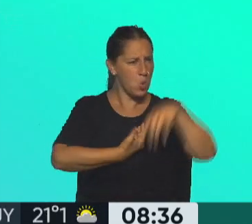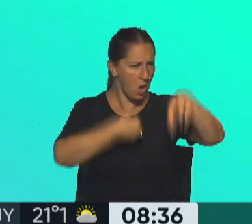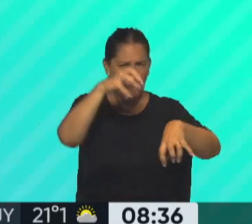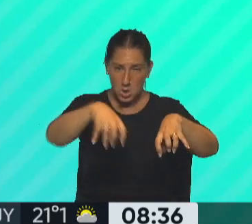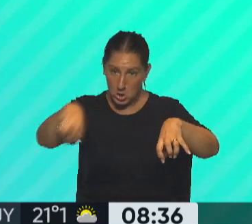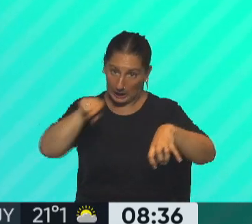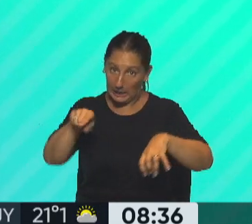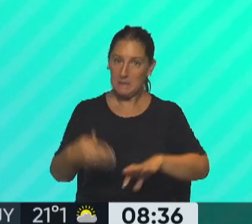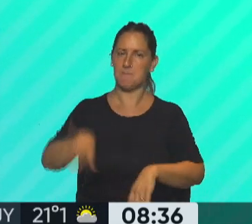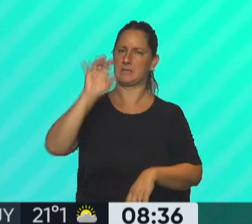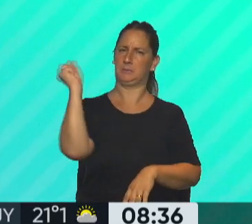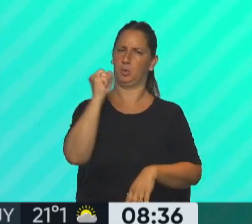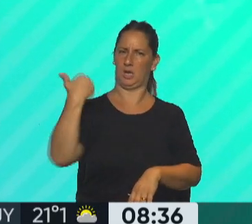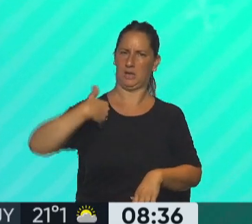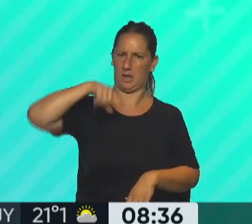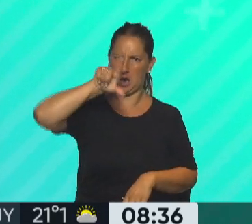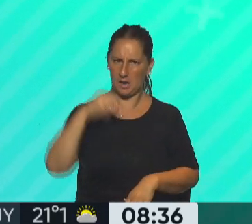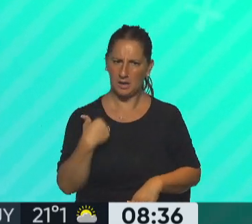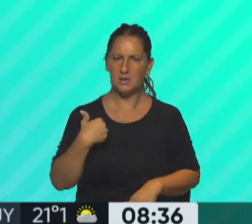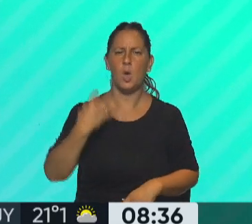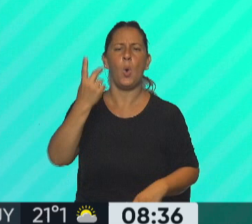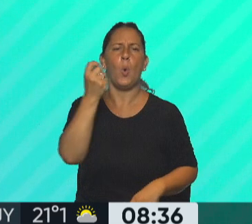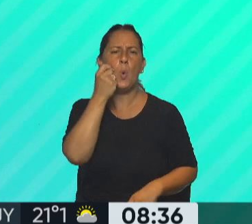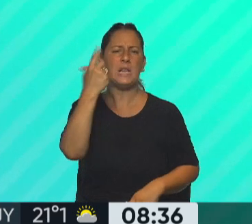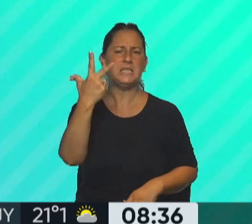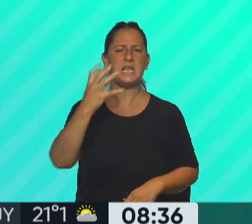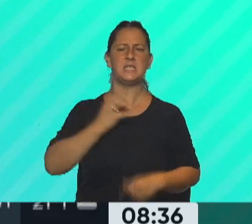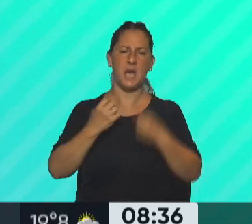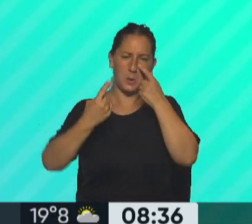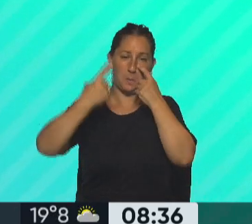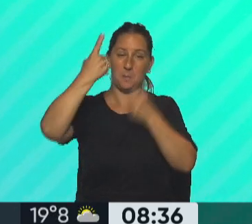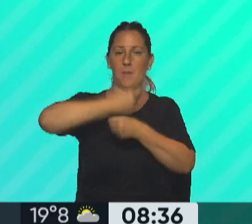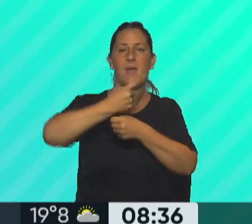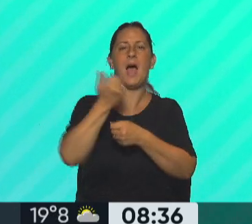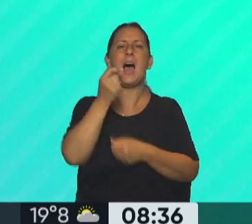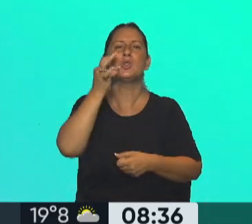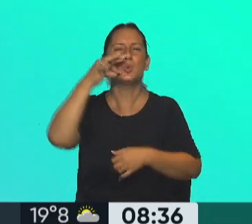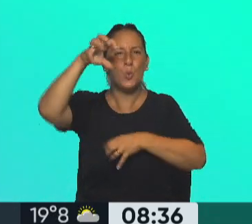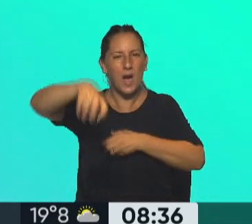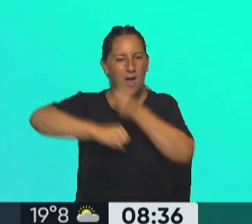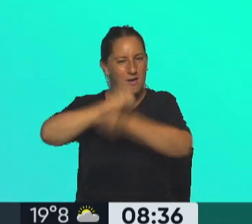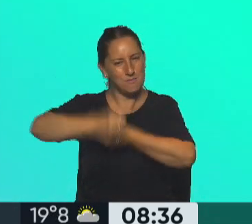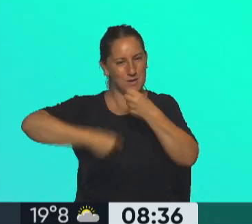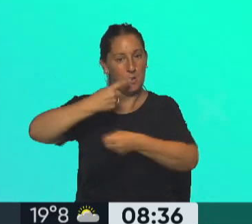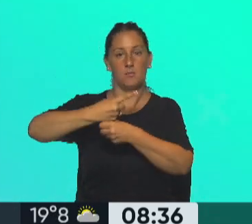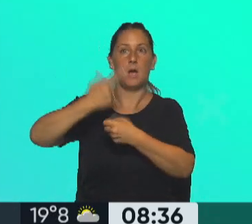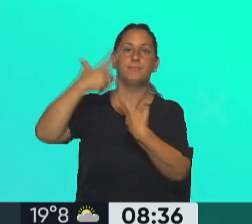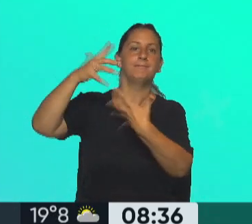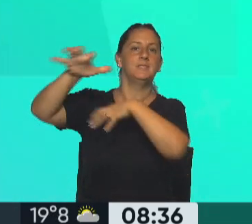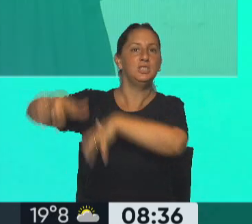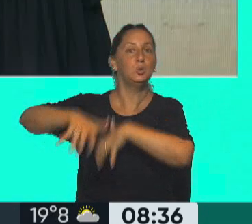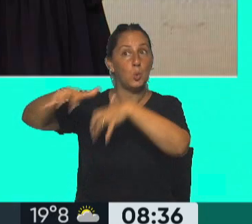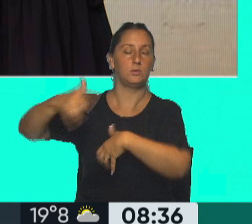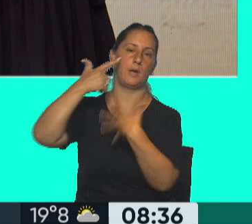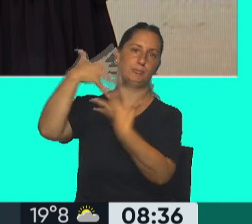importantes del país, presidió por más de 43 años el primer ingenio azucarero de la Argentina y fue uno de los referentes de la agroindustria.